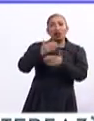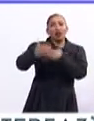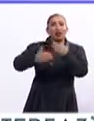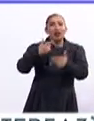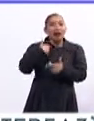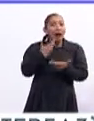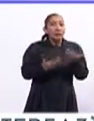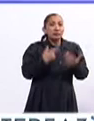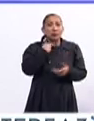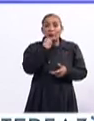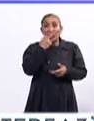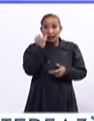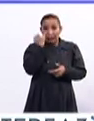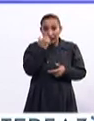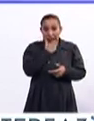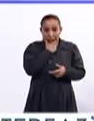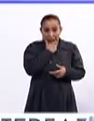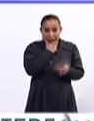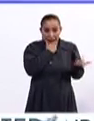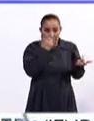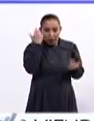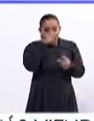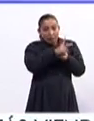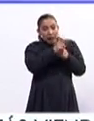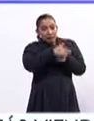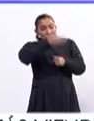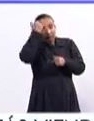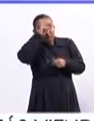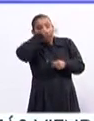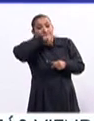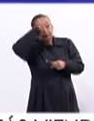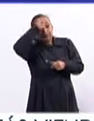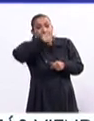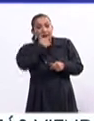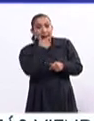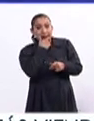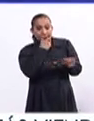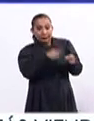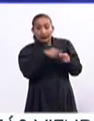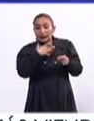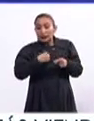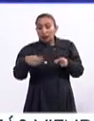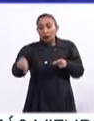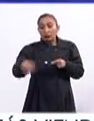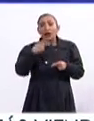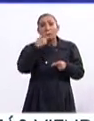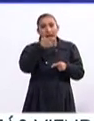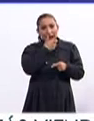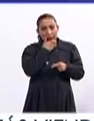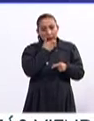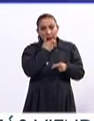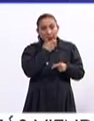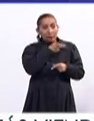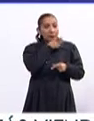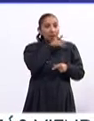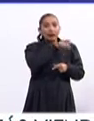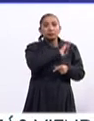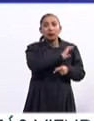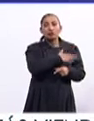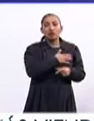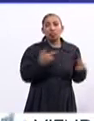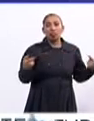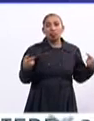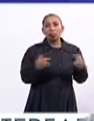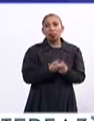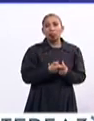ellos a veces no hablan el idioma, imagínate estar en un país donde no hablas el idioma, lo difícil, y los hijos hablan inglés, los padres español,